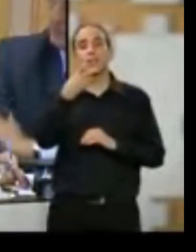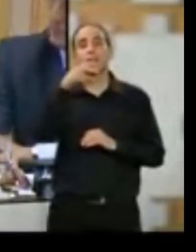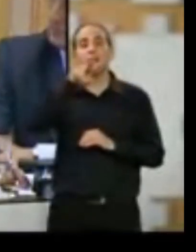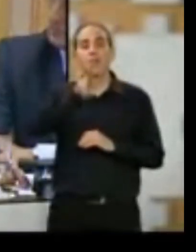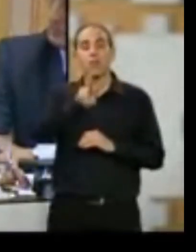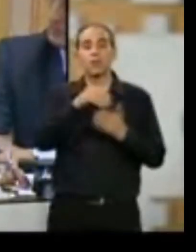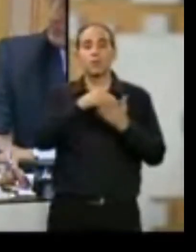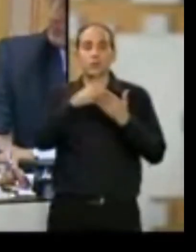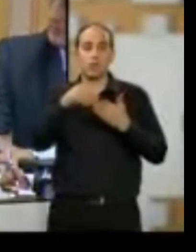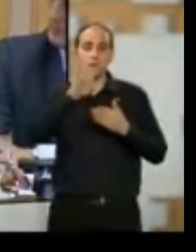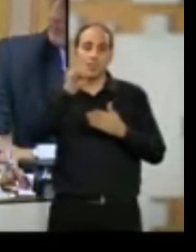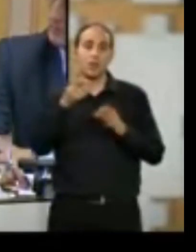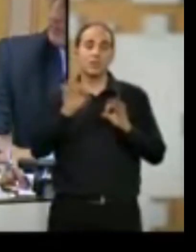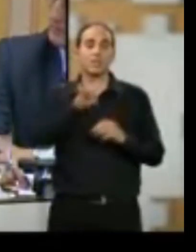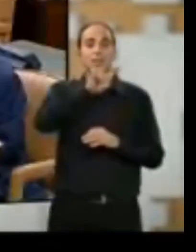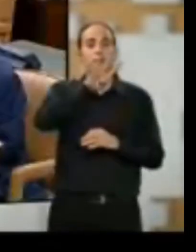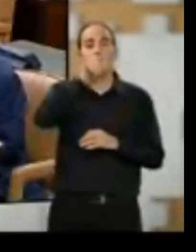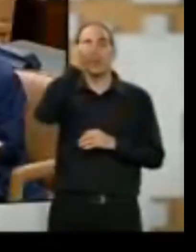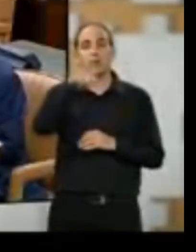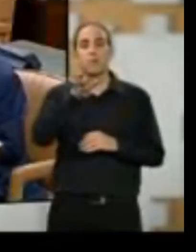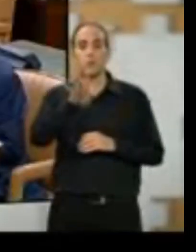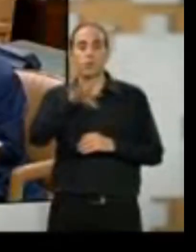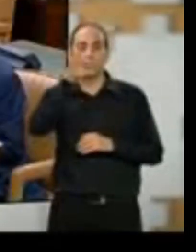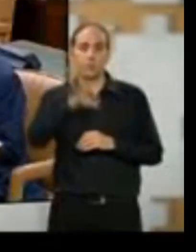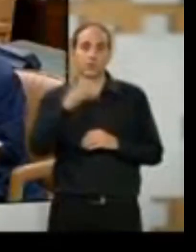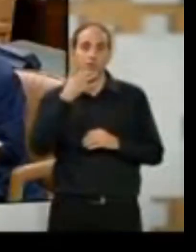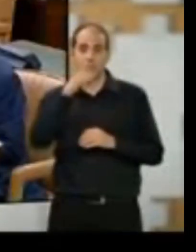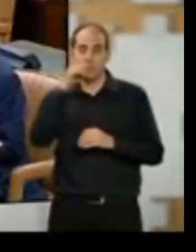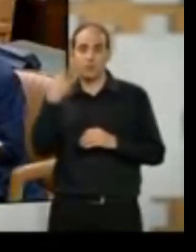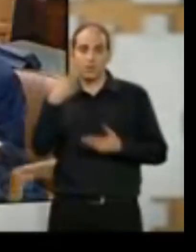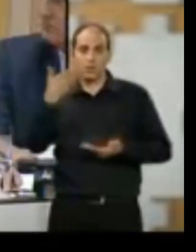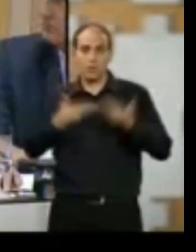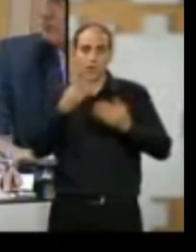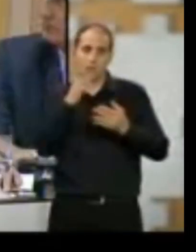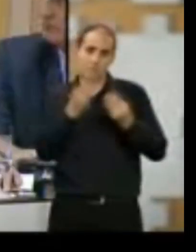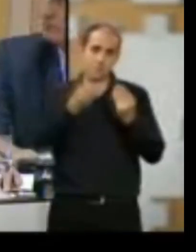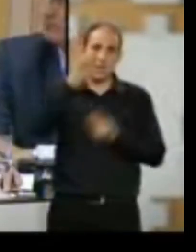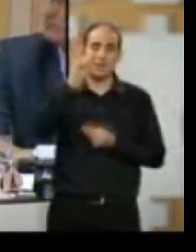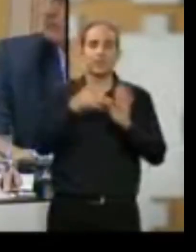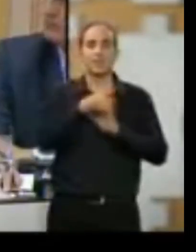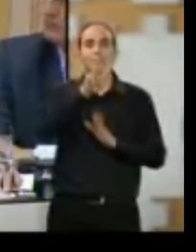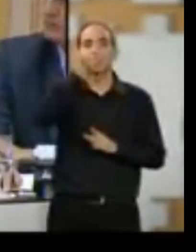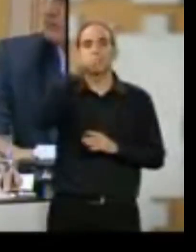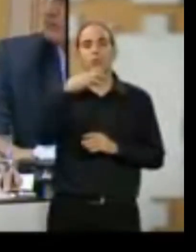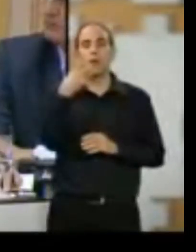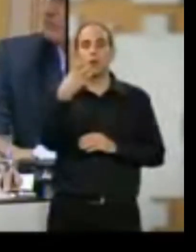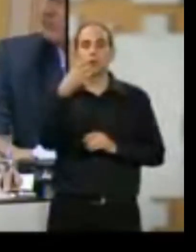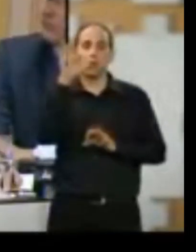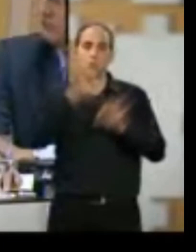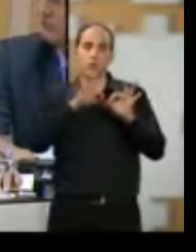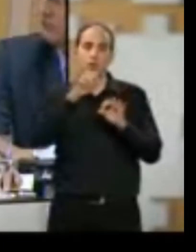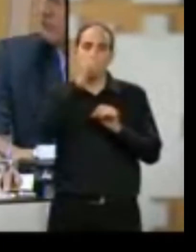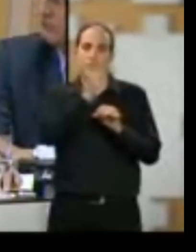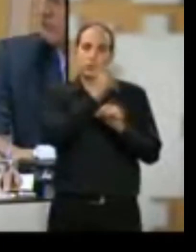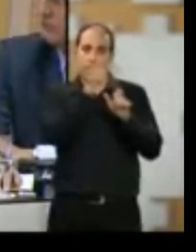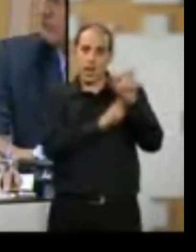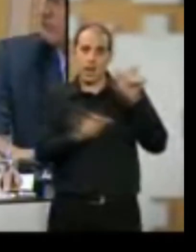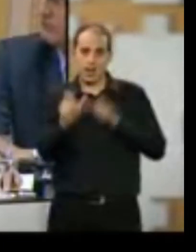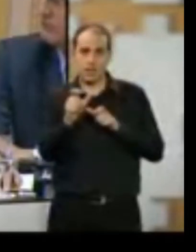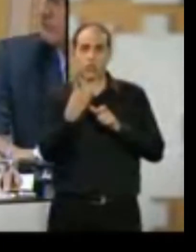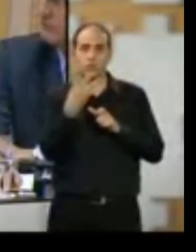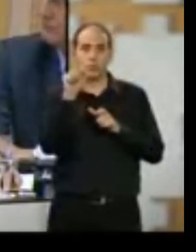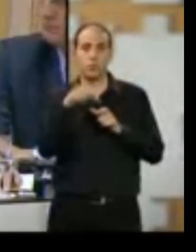es un 14,4% más del presupuesto del año 2013. Significa un 3,8% del total de nuestro presupuesto,